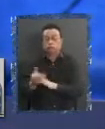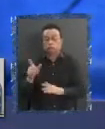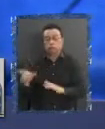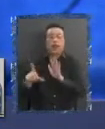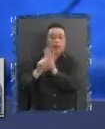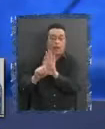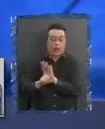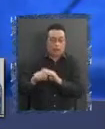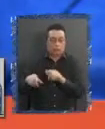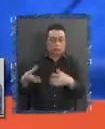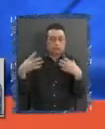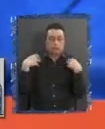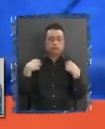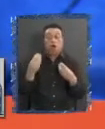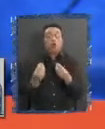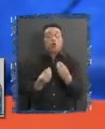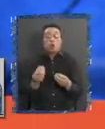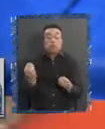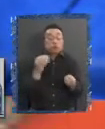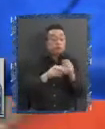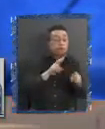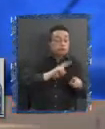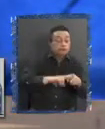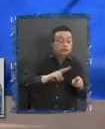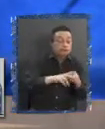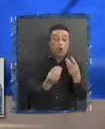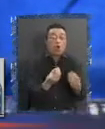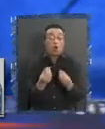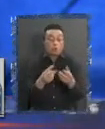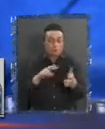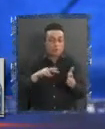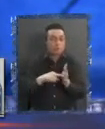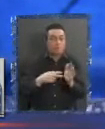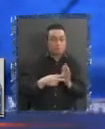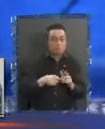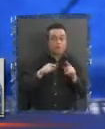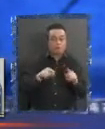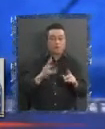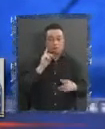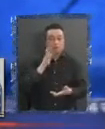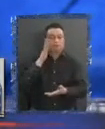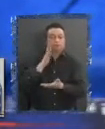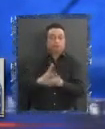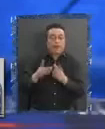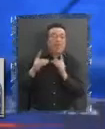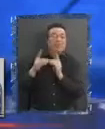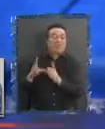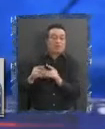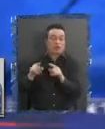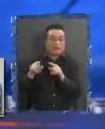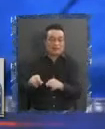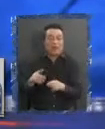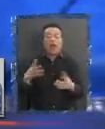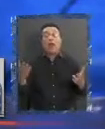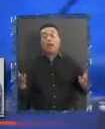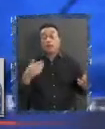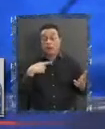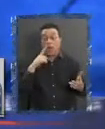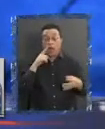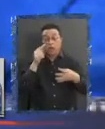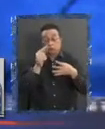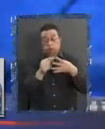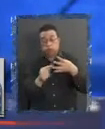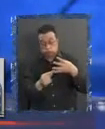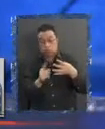¿Cómo se van a conformar? Es un problema De la deliberación democrática Hay ciertas condicionantes Que están establecidas